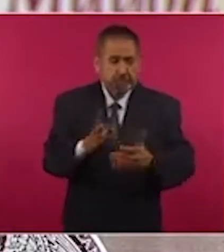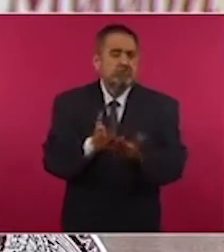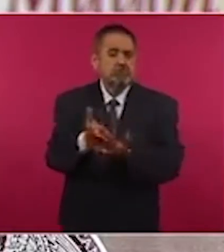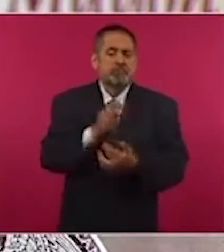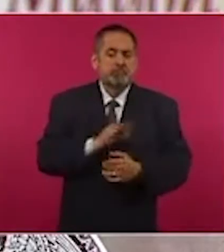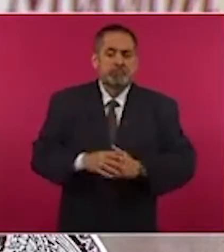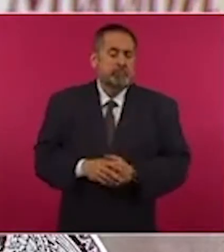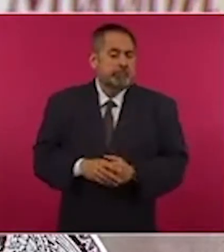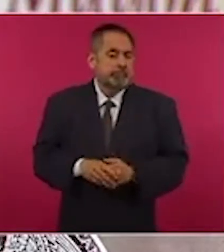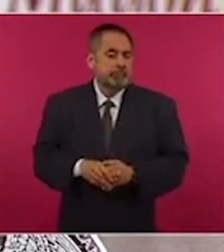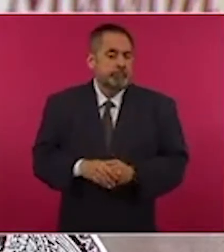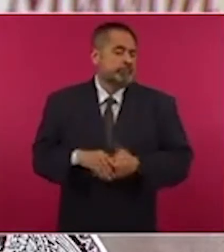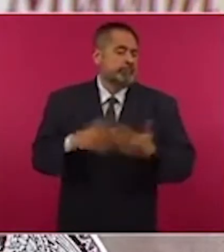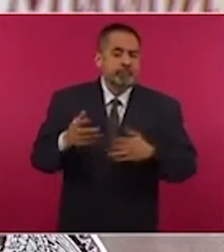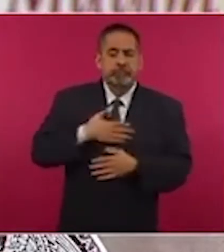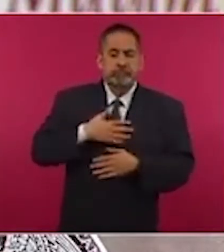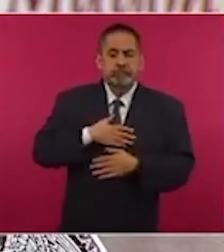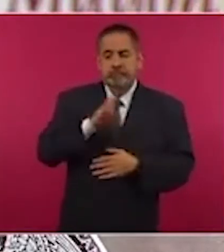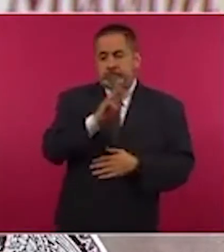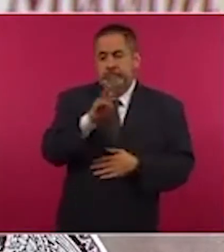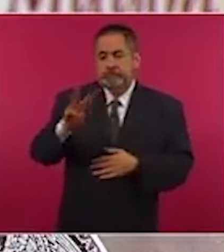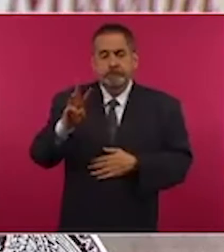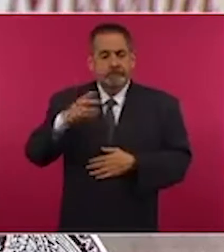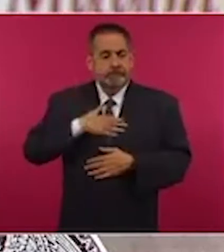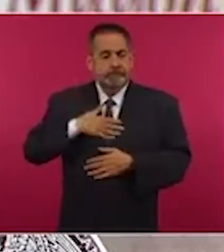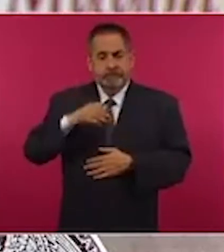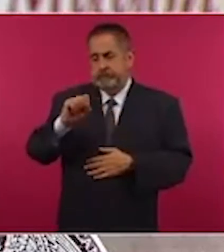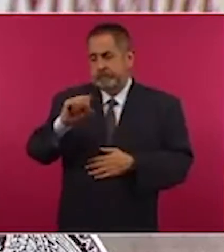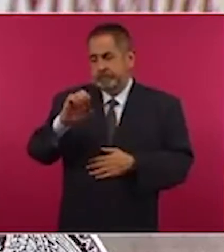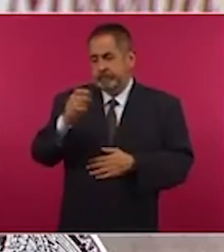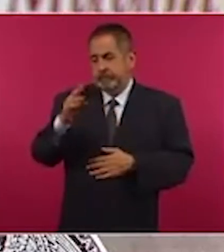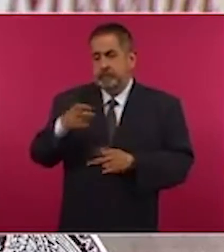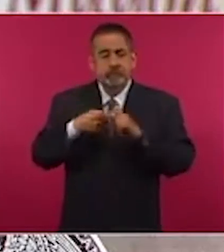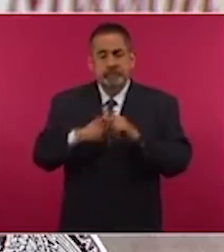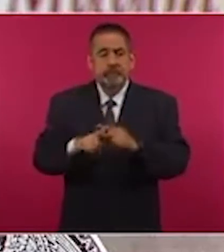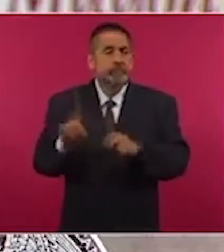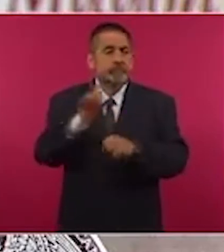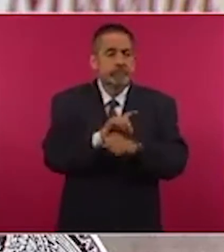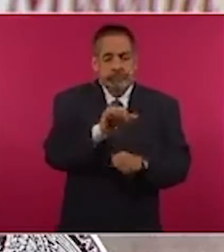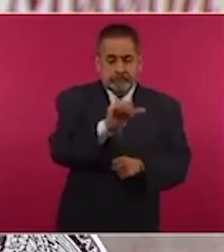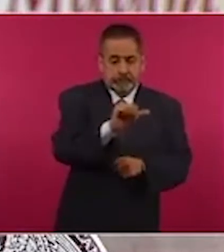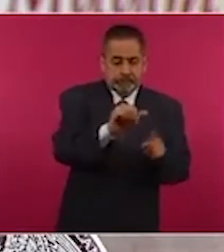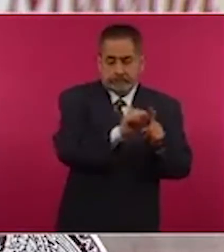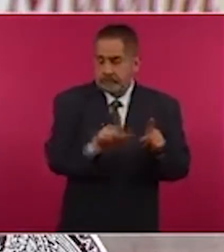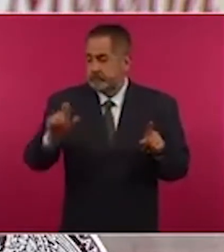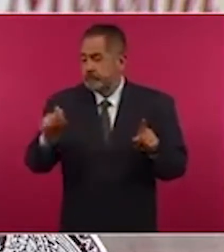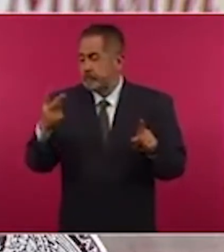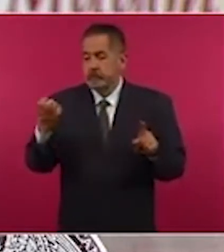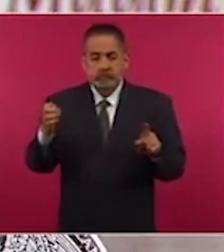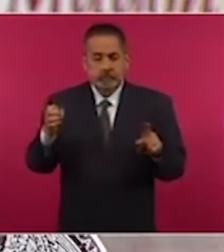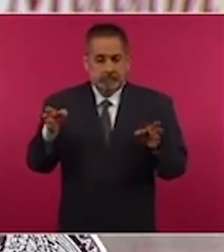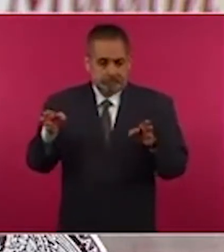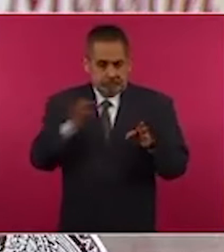portal de la Secretaría de Gobernación estará habilitado desde el 16 hasta el 22 de enero. Y para complementar